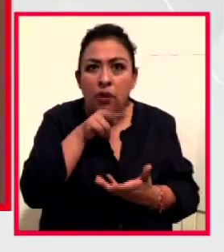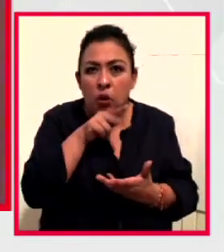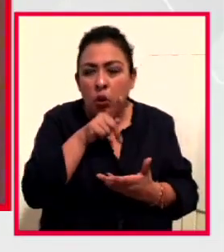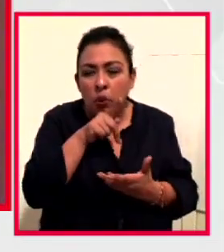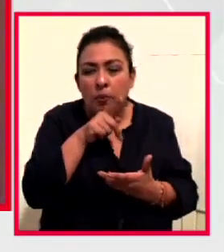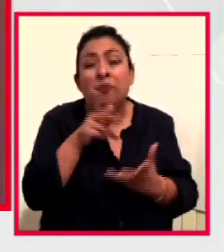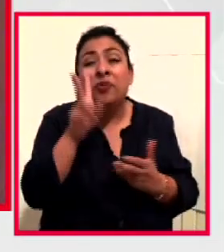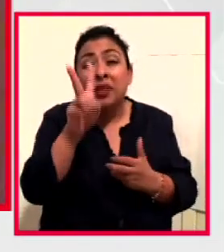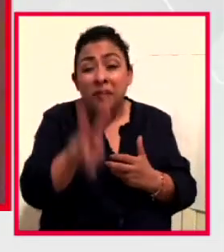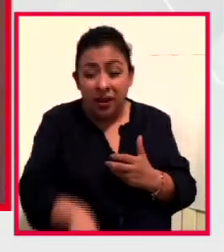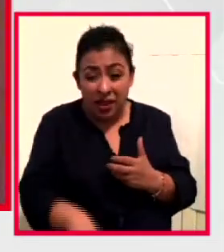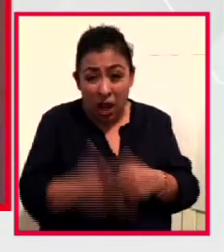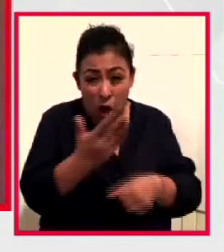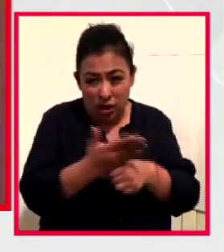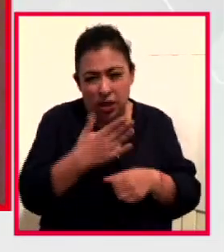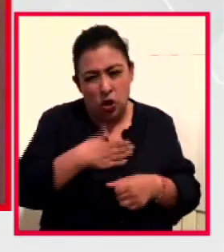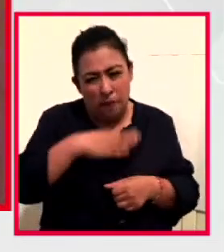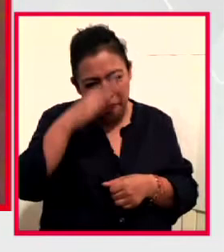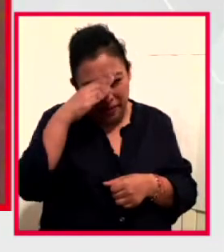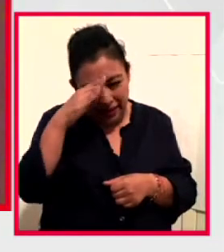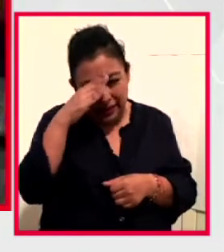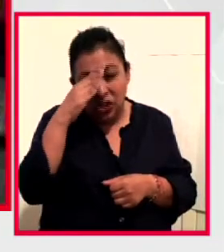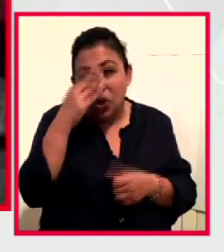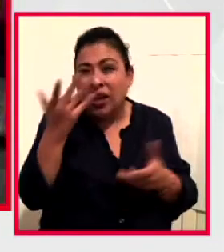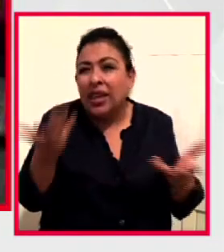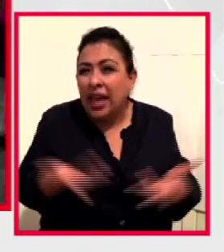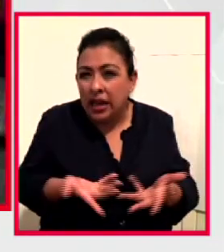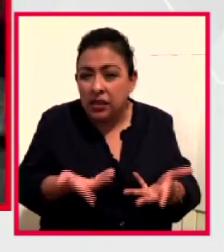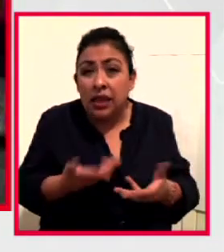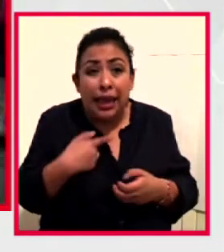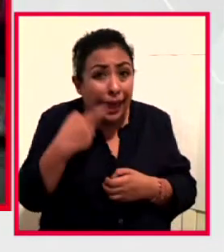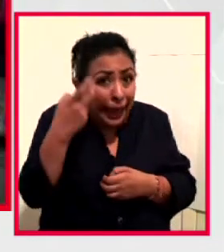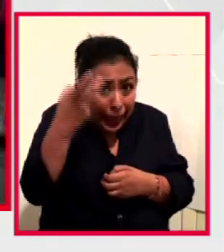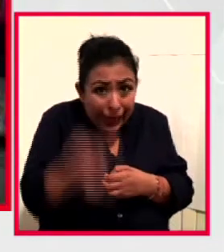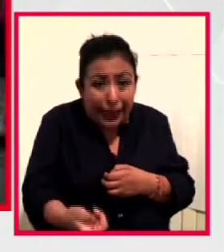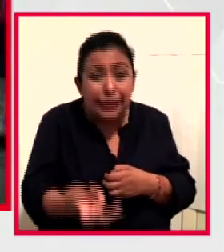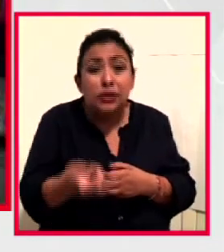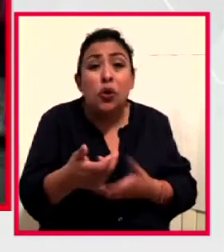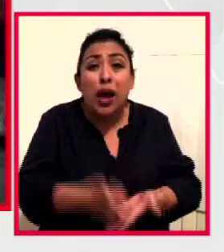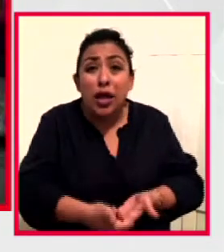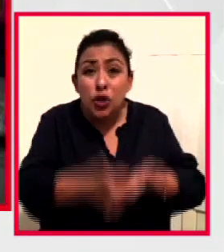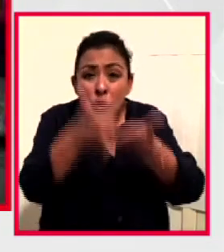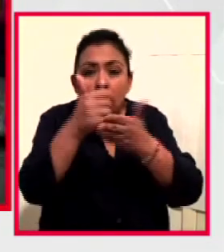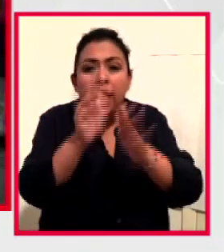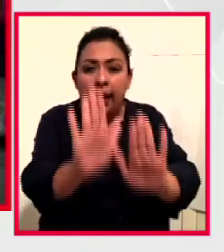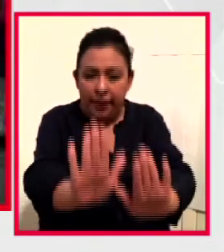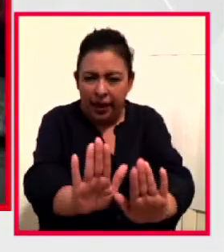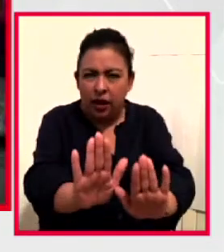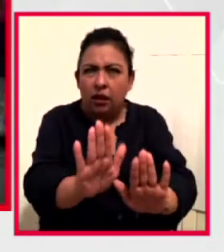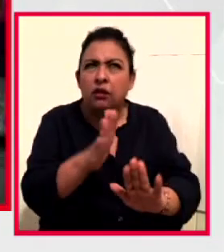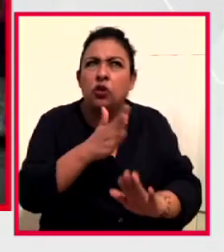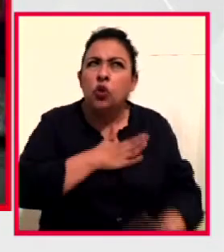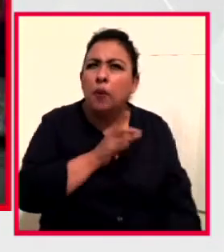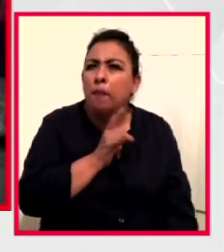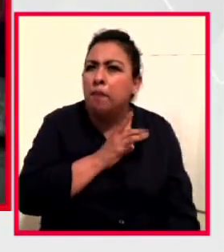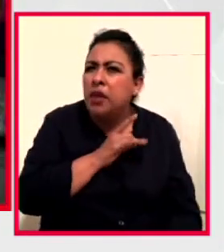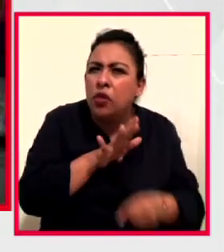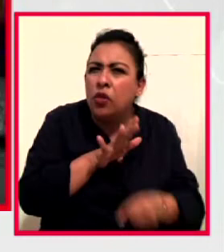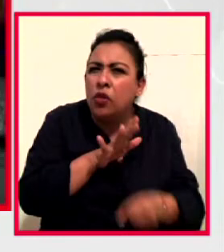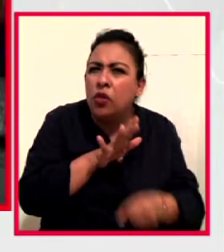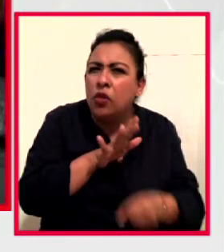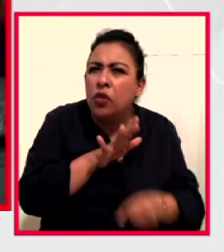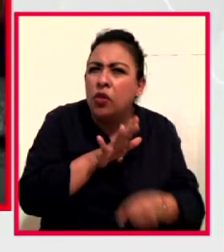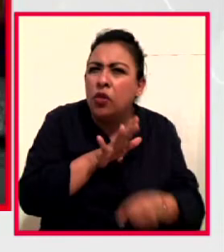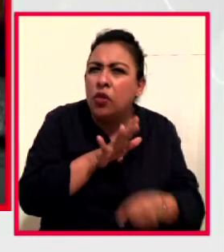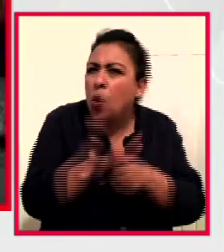lo que estás haciendo, hablar de esto, es justo lo que puede ir ayudando a decir, a ver, pero ¿a qué le tengo miedo? Y de eso, ¿qué puedo